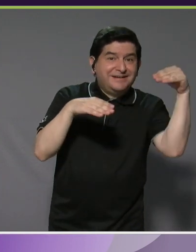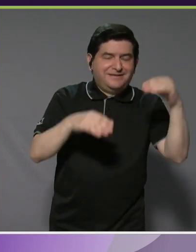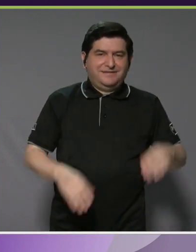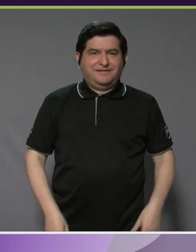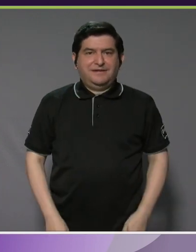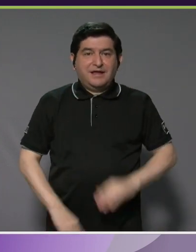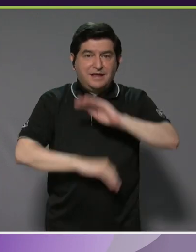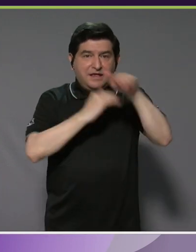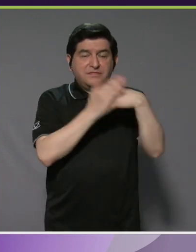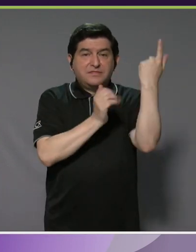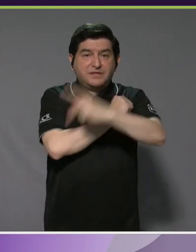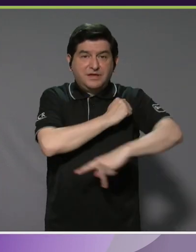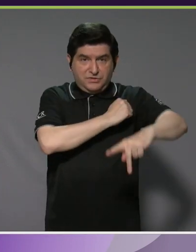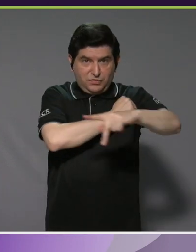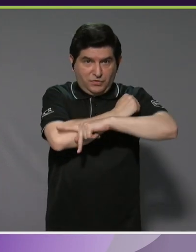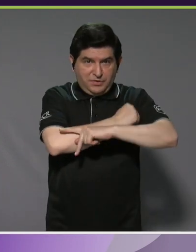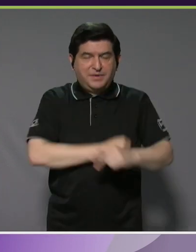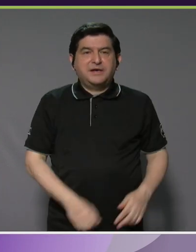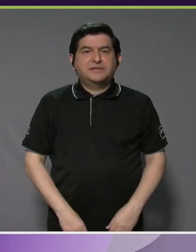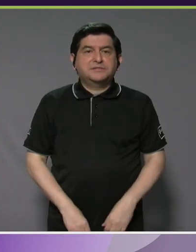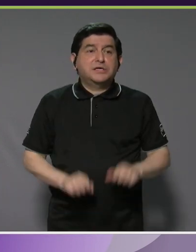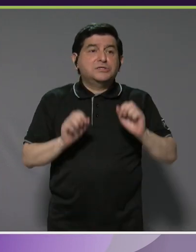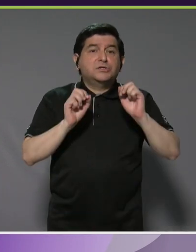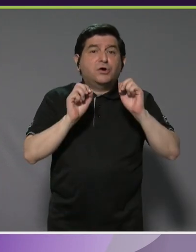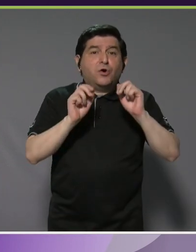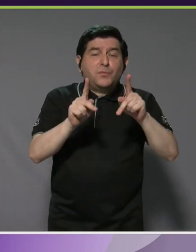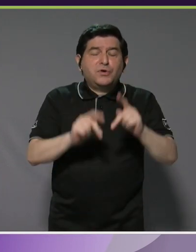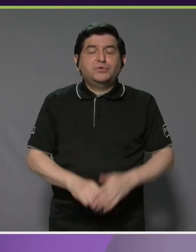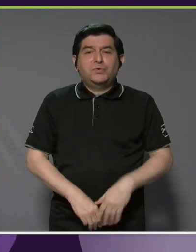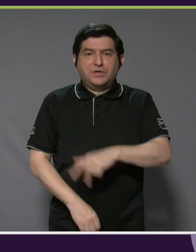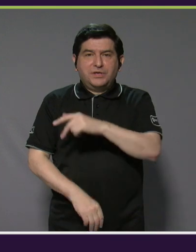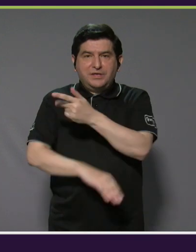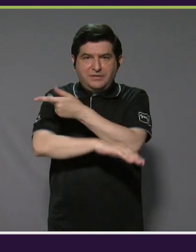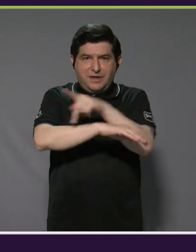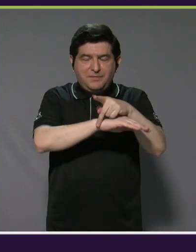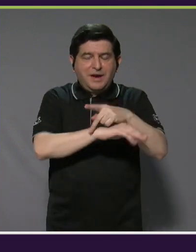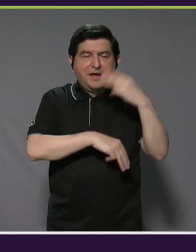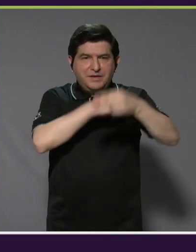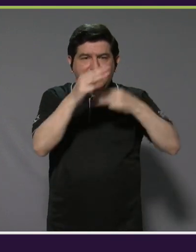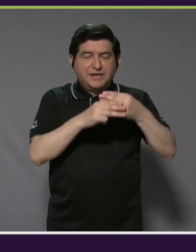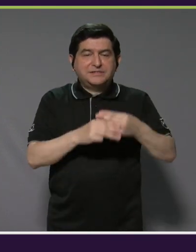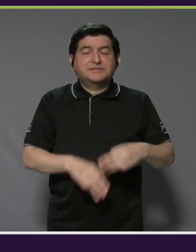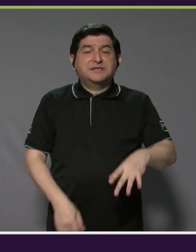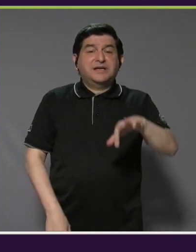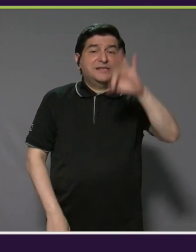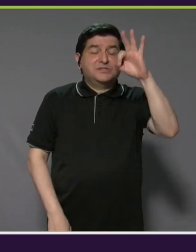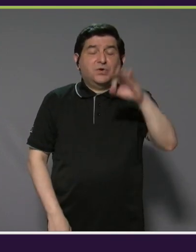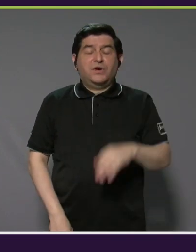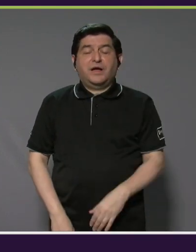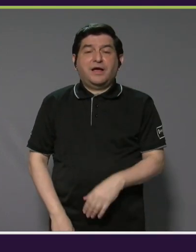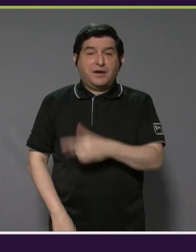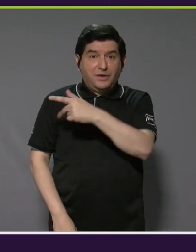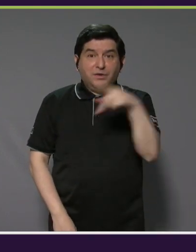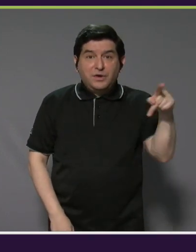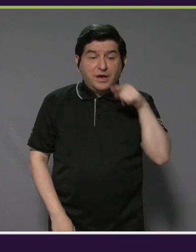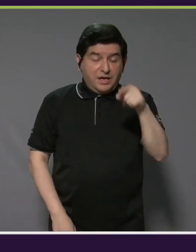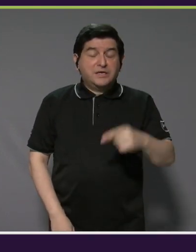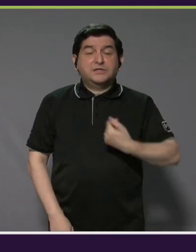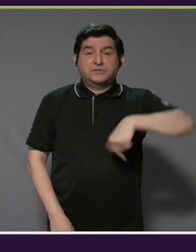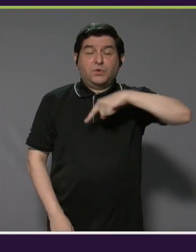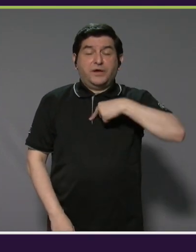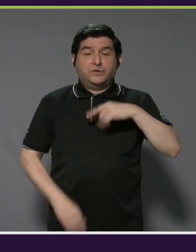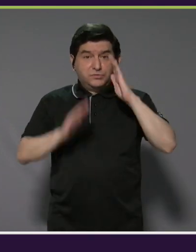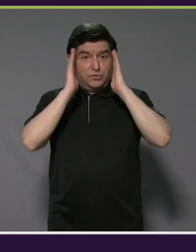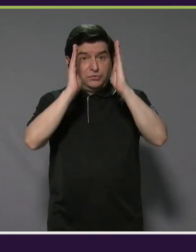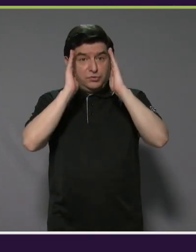de todos los países, de todas las posibles playas del mundo, el lugar escogido fue Boca Barranca. Eso nos tiene que llamar mucho la atención a